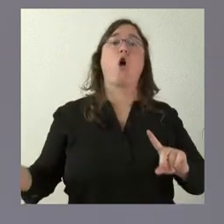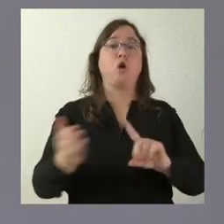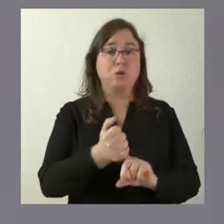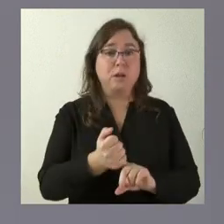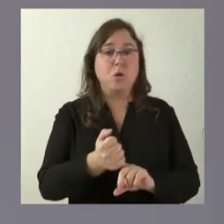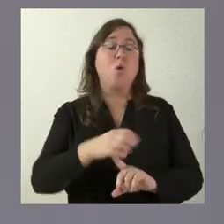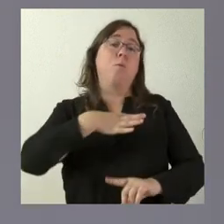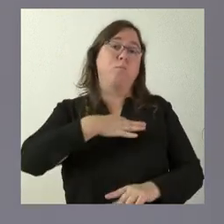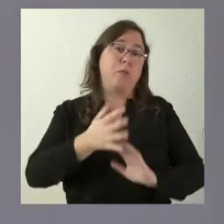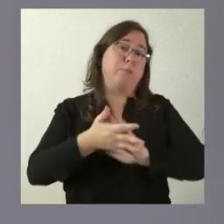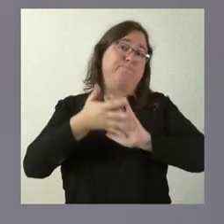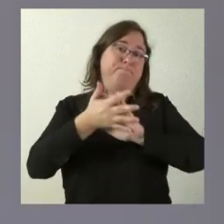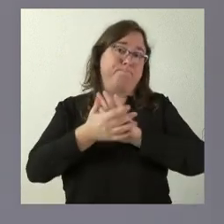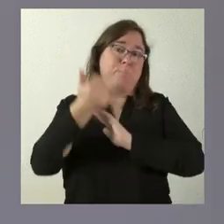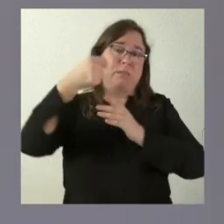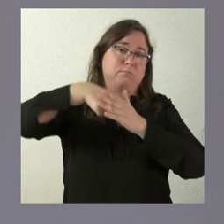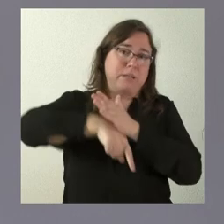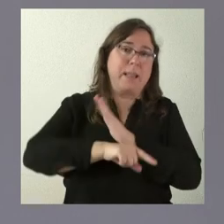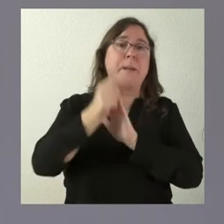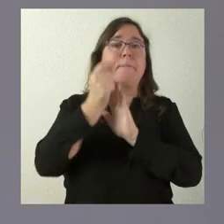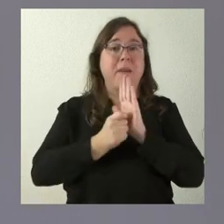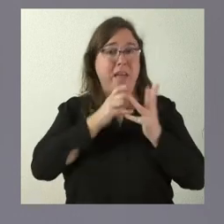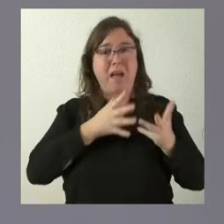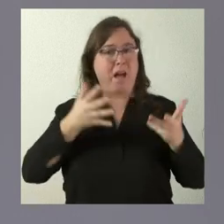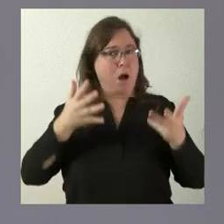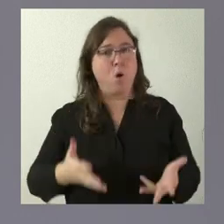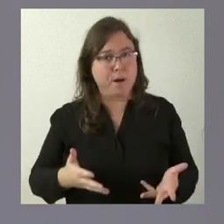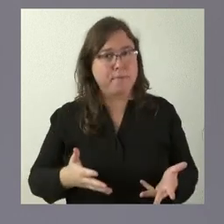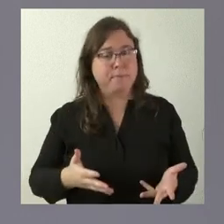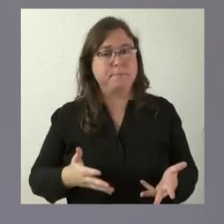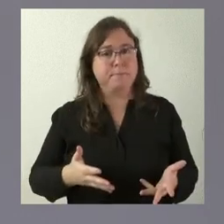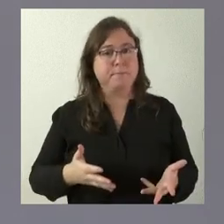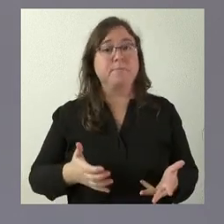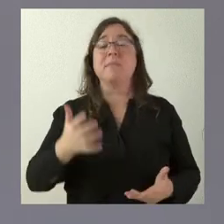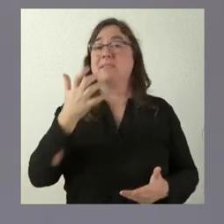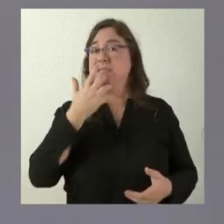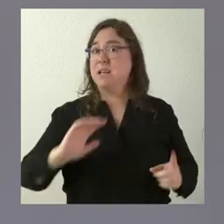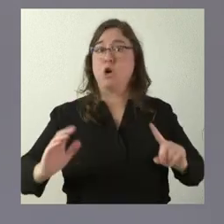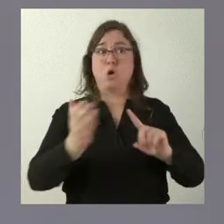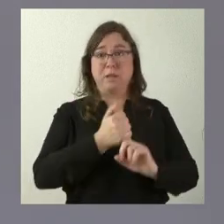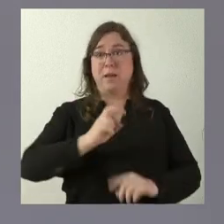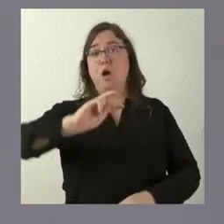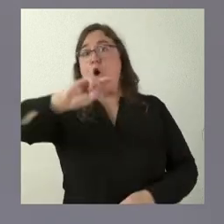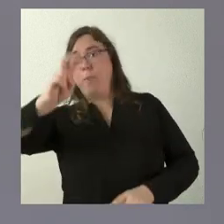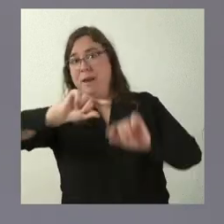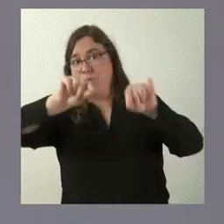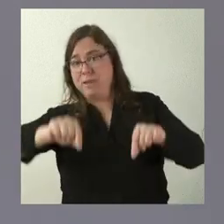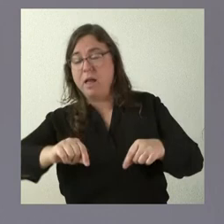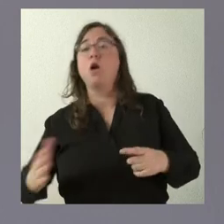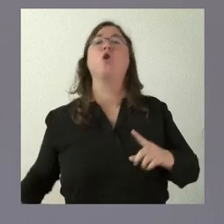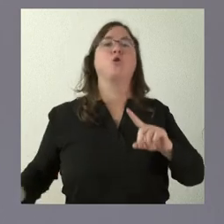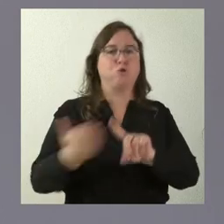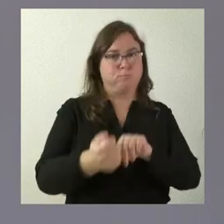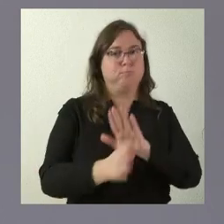podremos hablar con más detalle de esa medida pero hoy por hoy, en cuanto no se haya conseguido para otras y vamos a pelear para que sí que se consiga